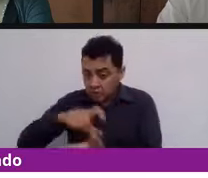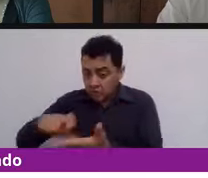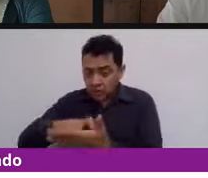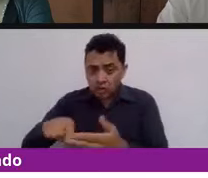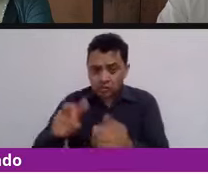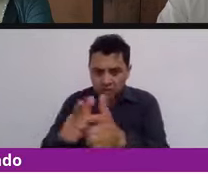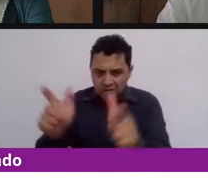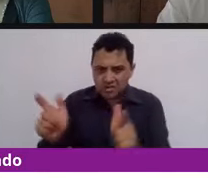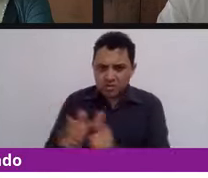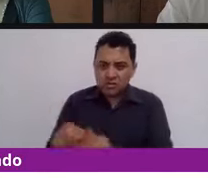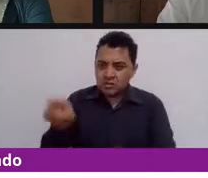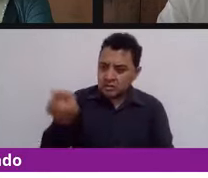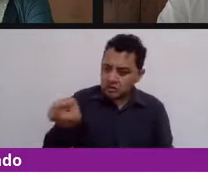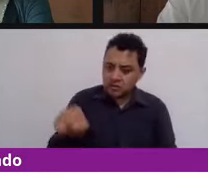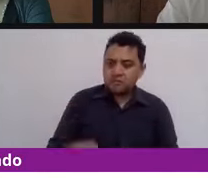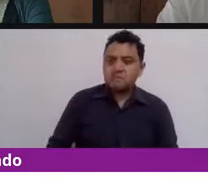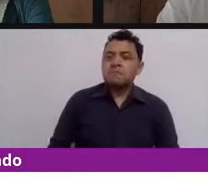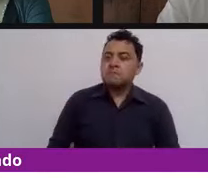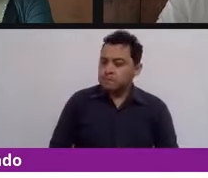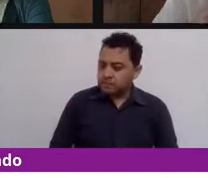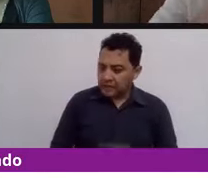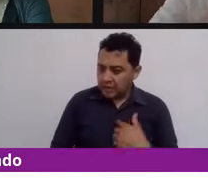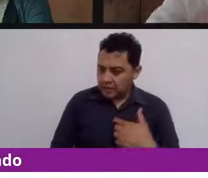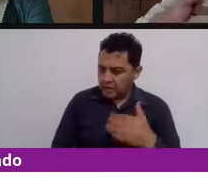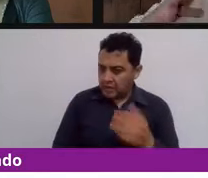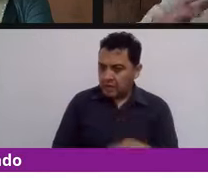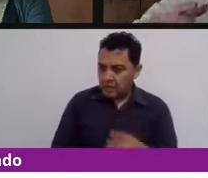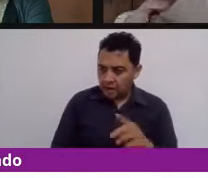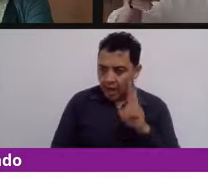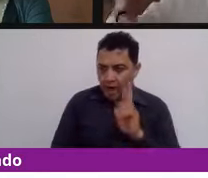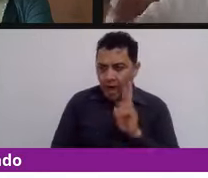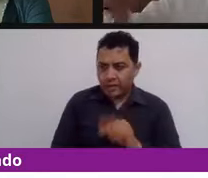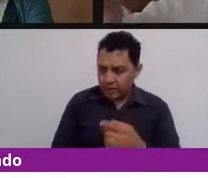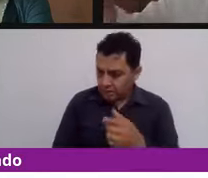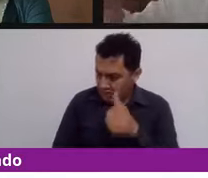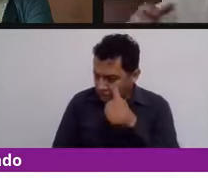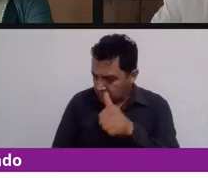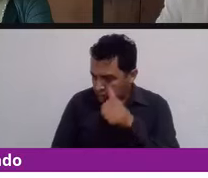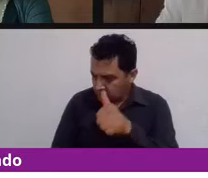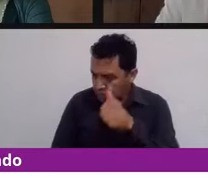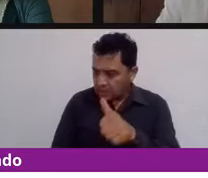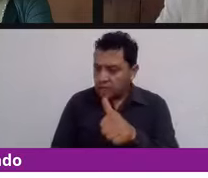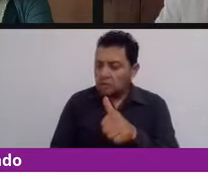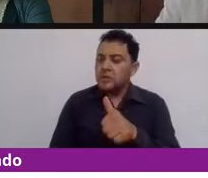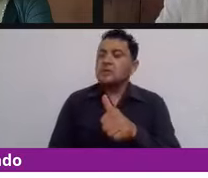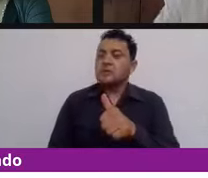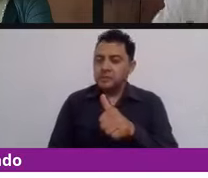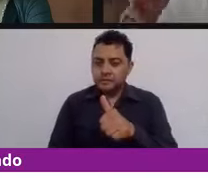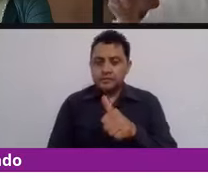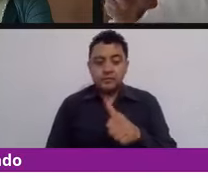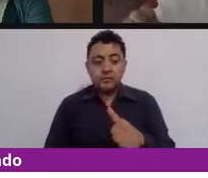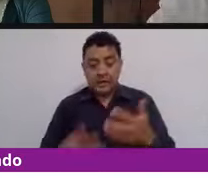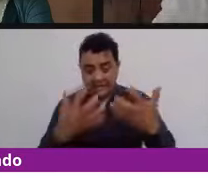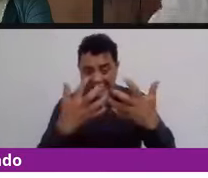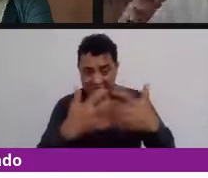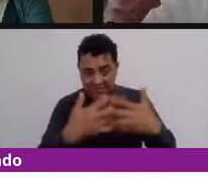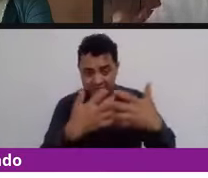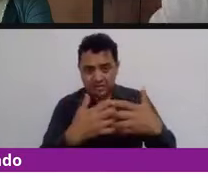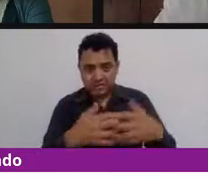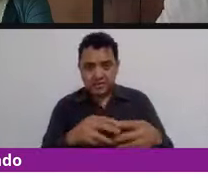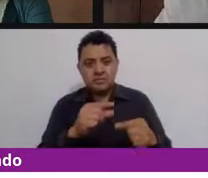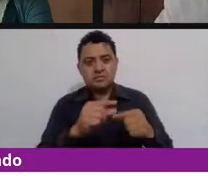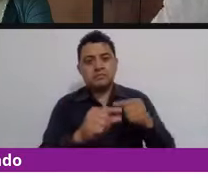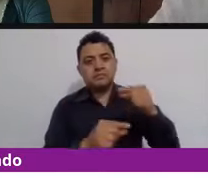no solamente ser empresa socialmente responsable sino irán creciendo los diré